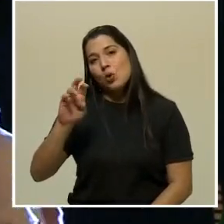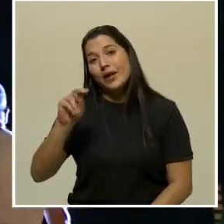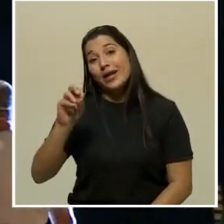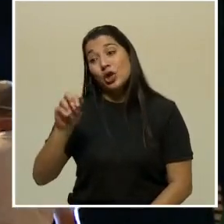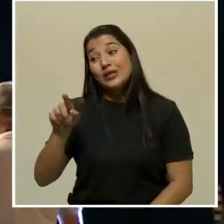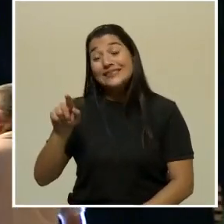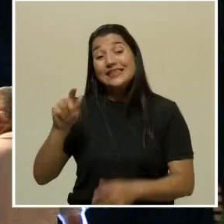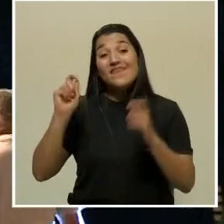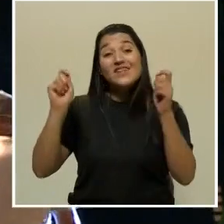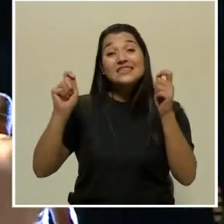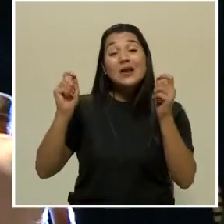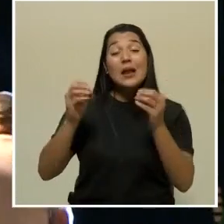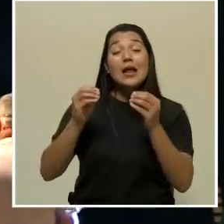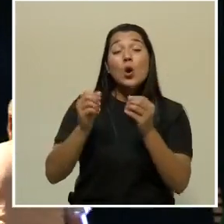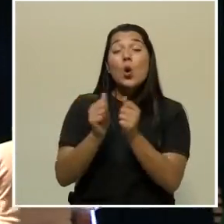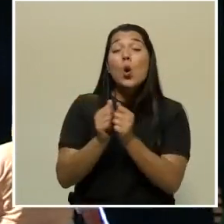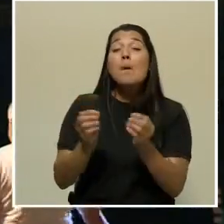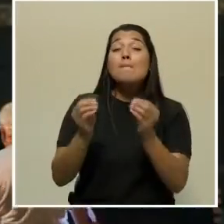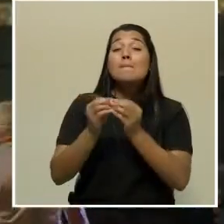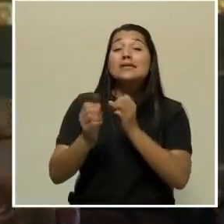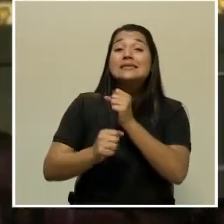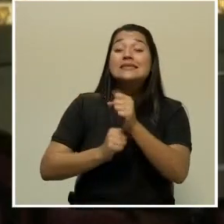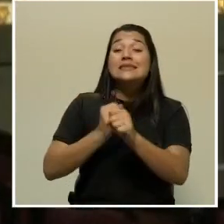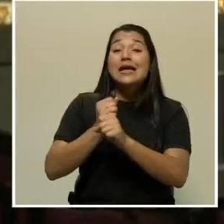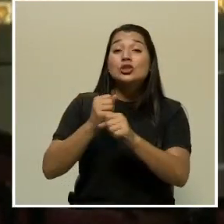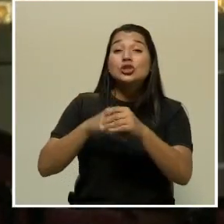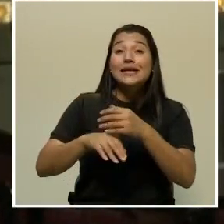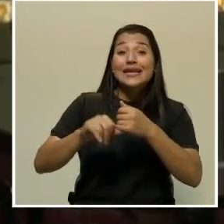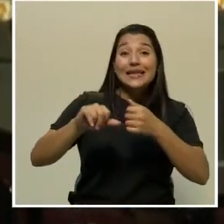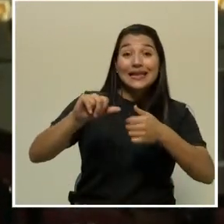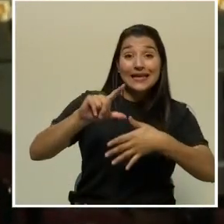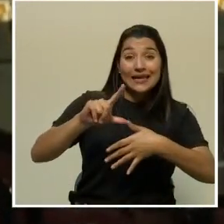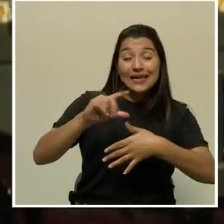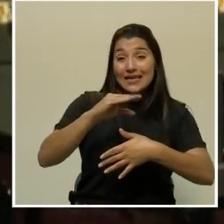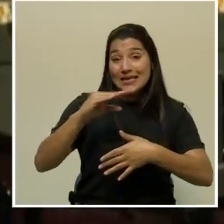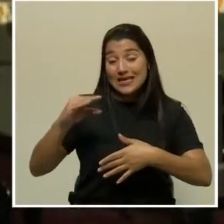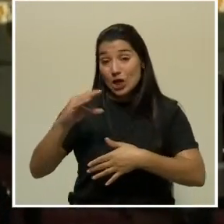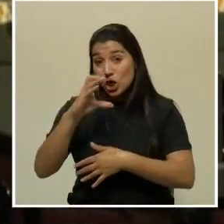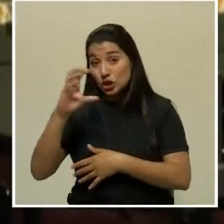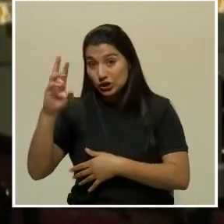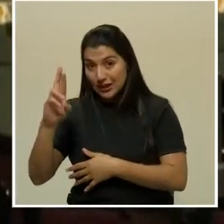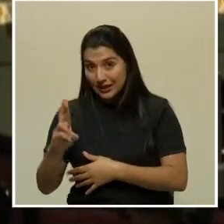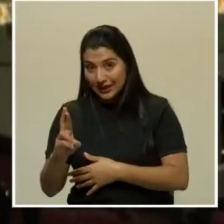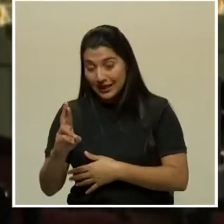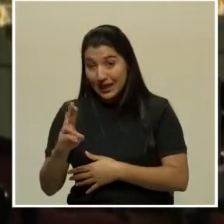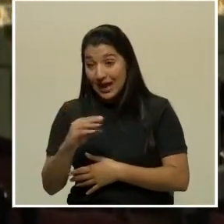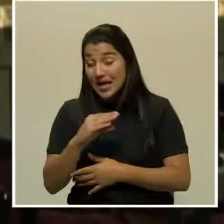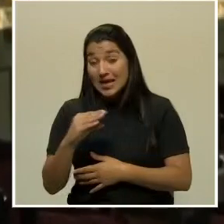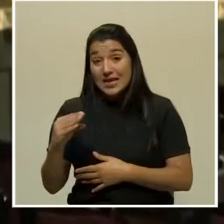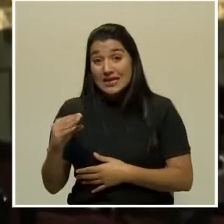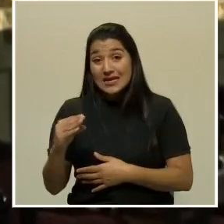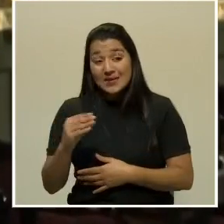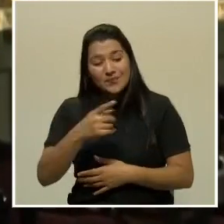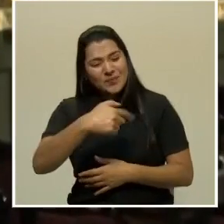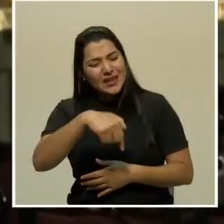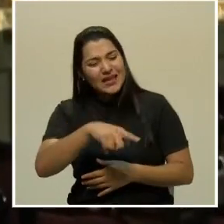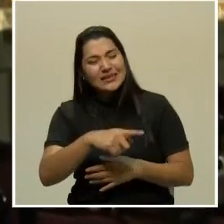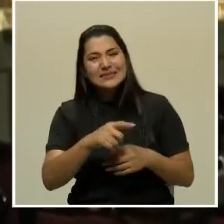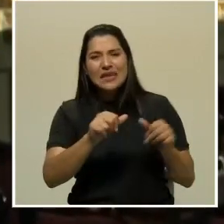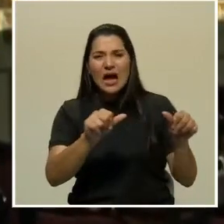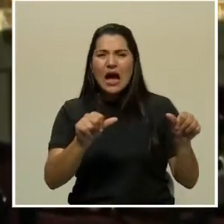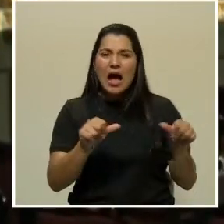Latinoamérica y el más antiguo del país. Y en momentos en que es un sector que está precarizado,